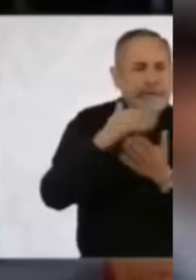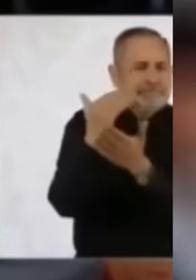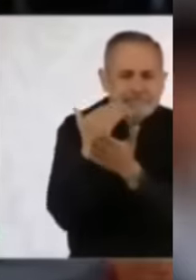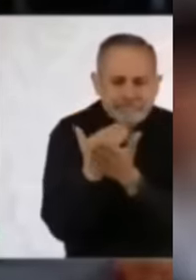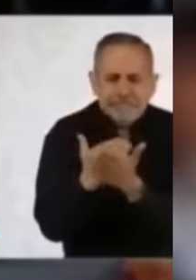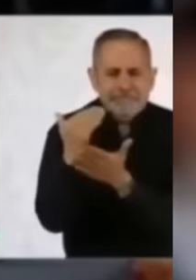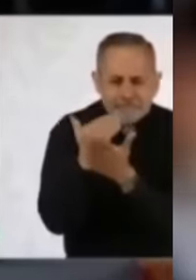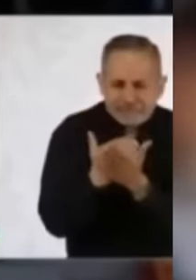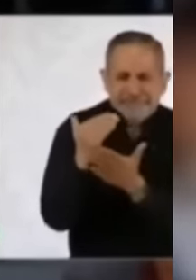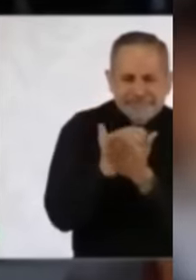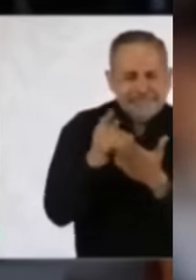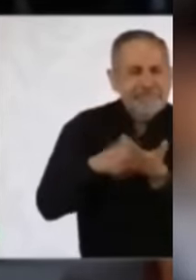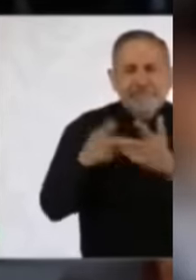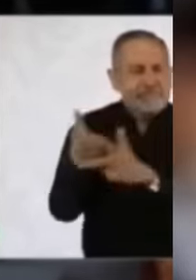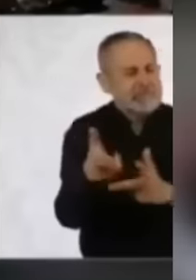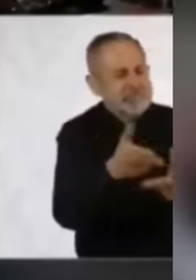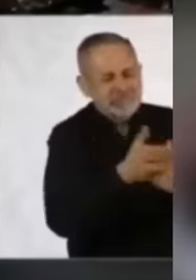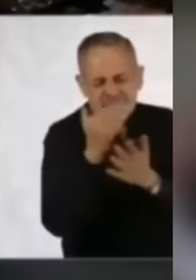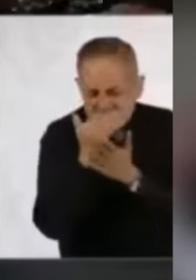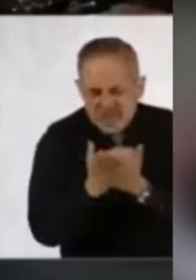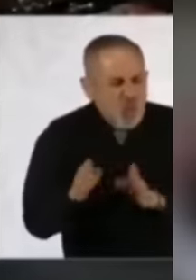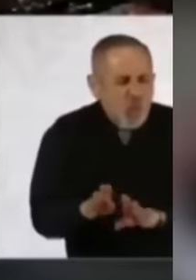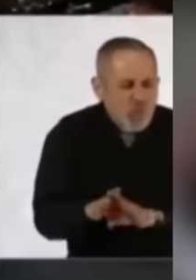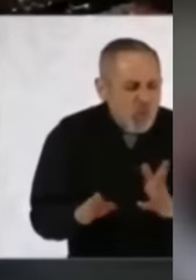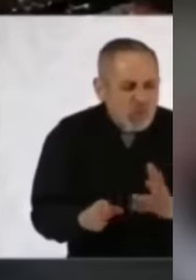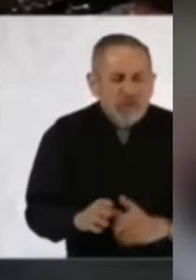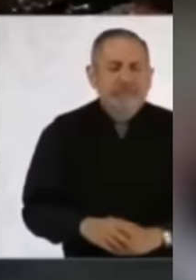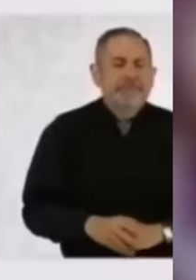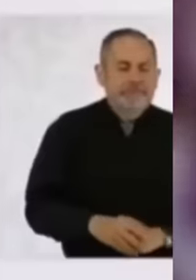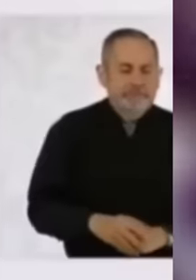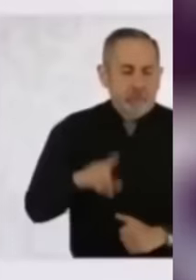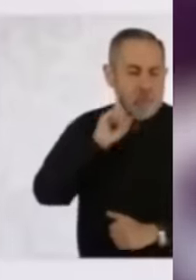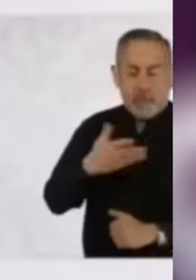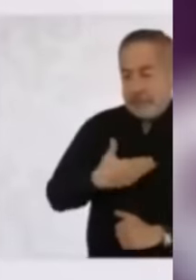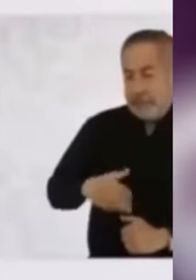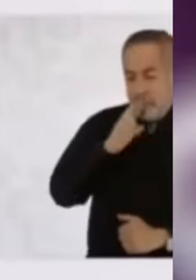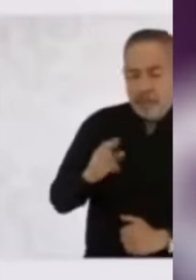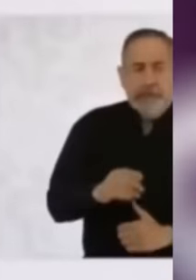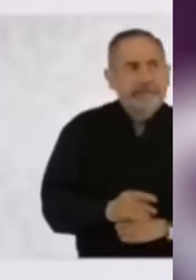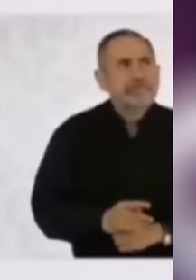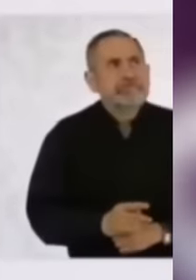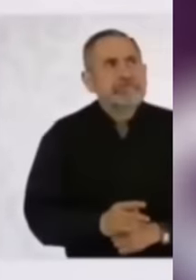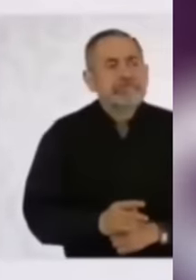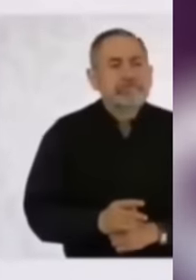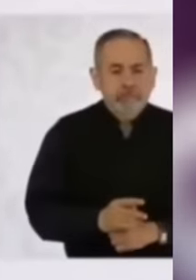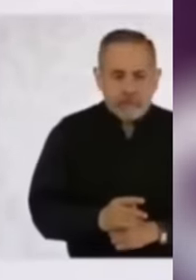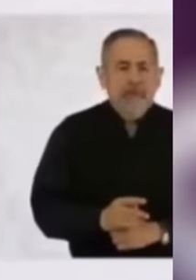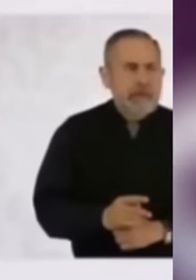homicidios? Han hecho un trabajo muy interesante desde